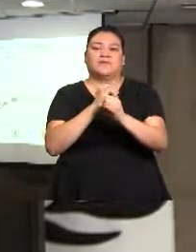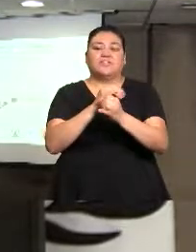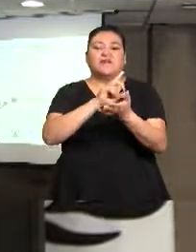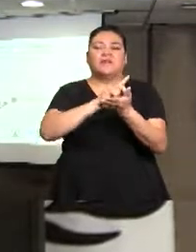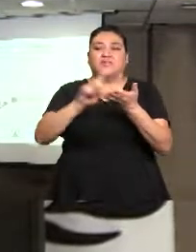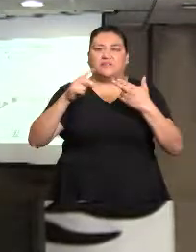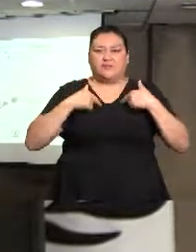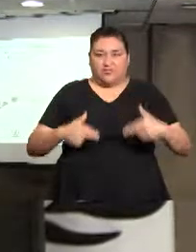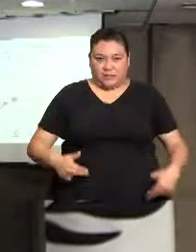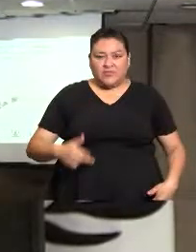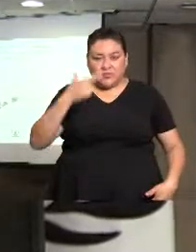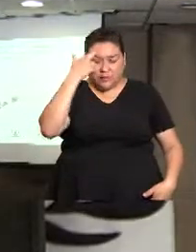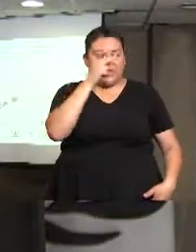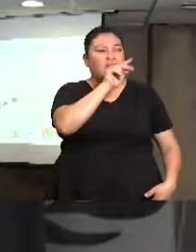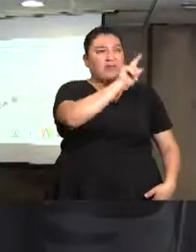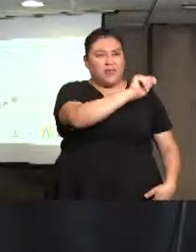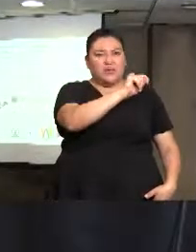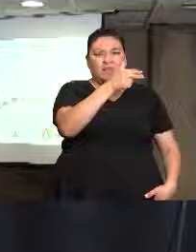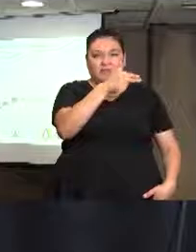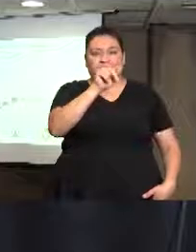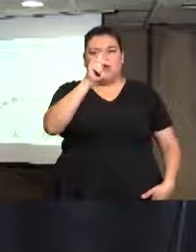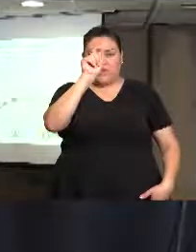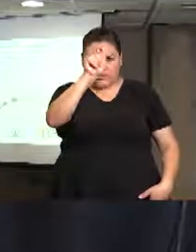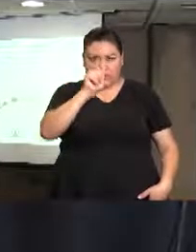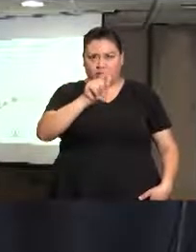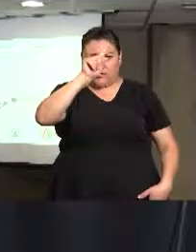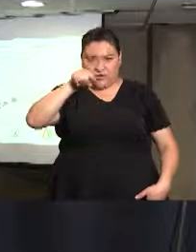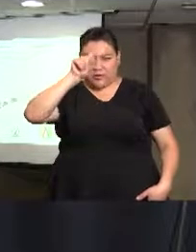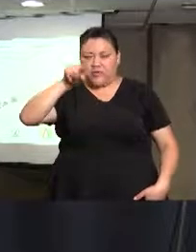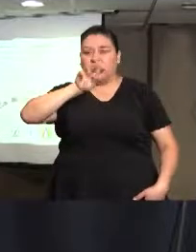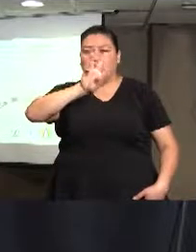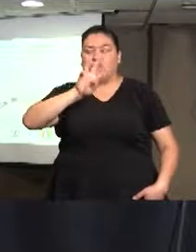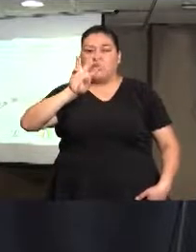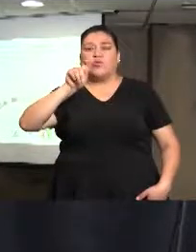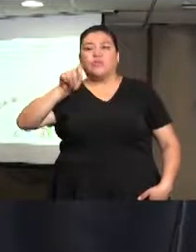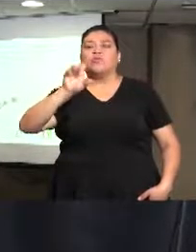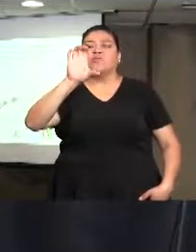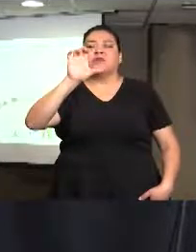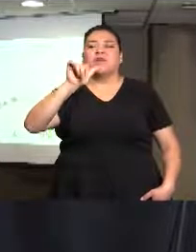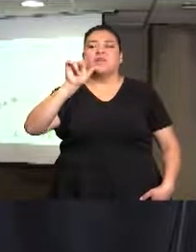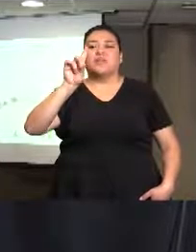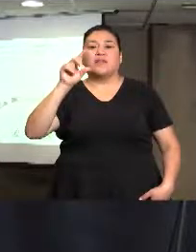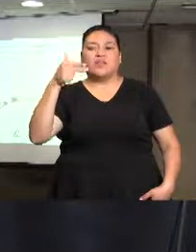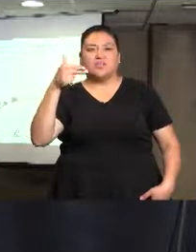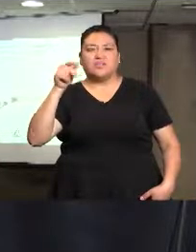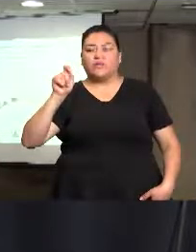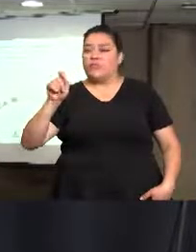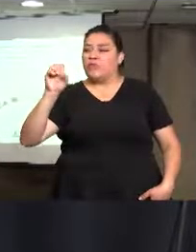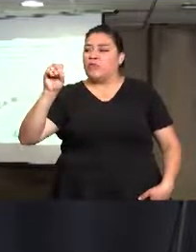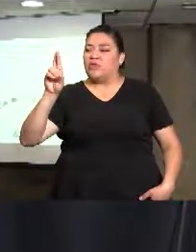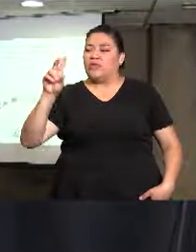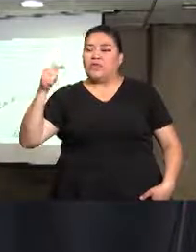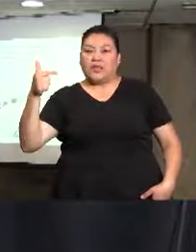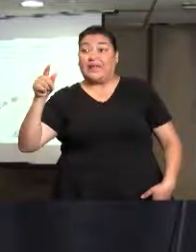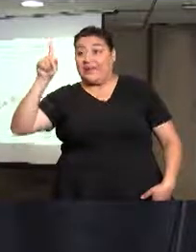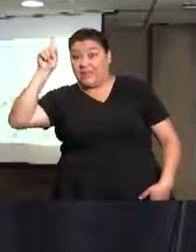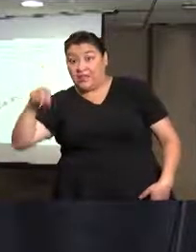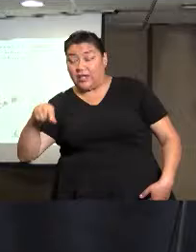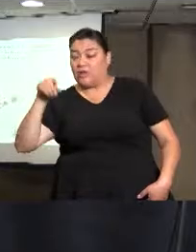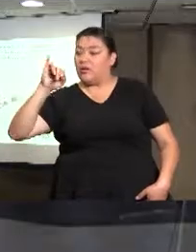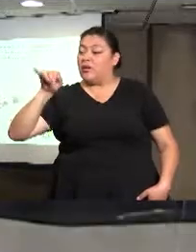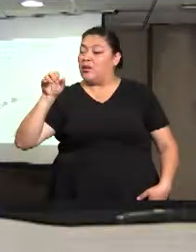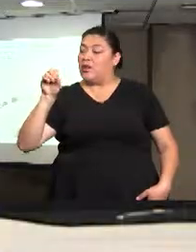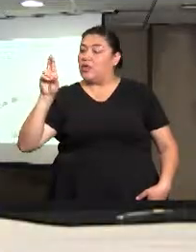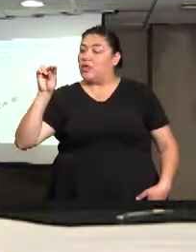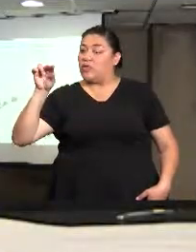HTTP, dos puntos, diagonal, diagonal, www.cndh.org, diagonal, jornada, y en bajo, trata.